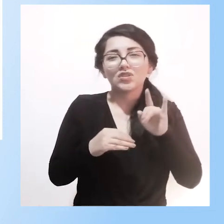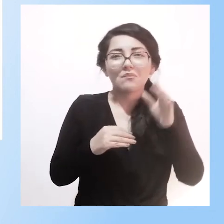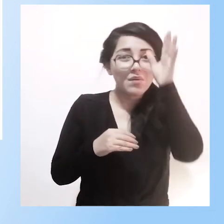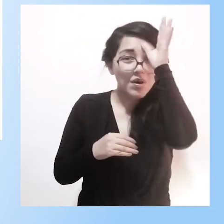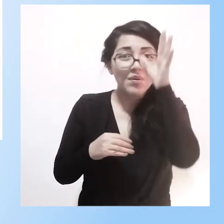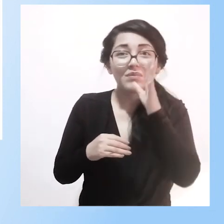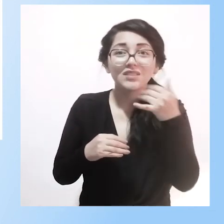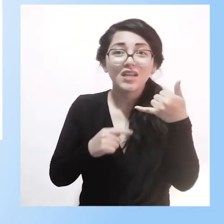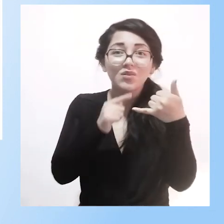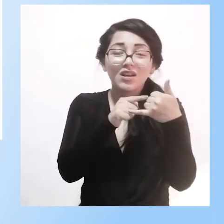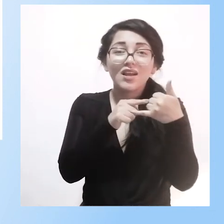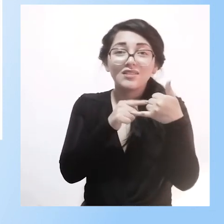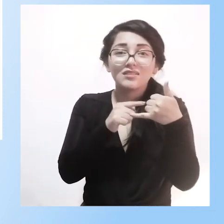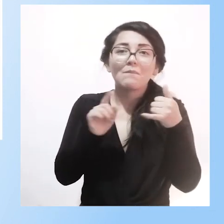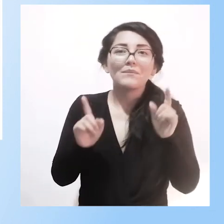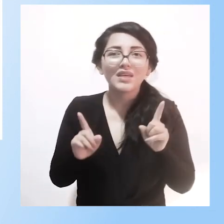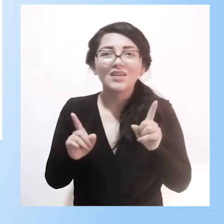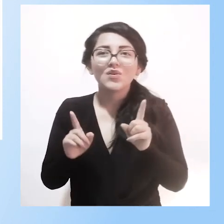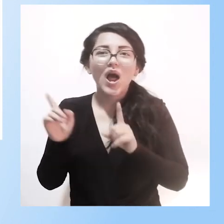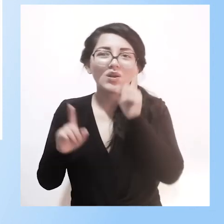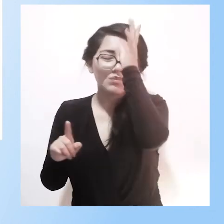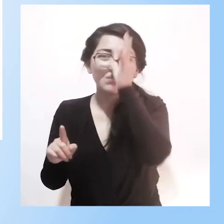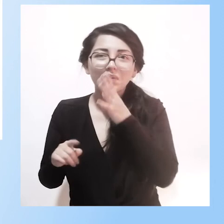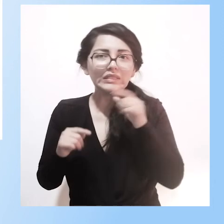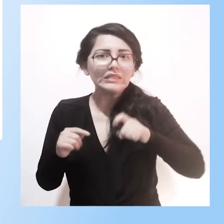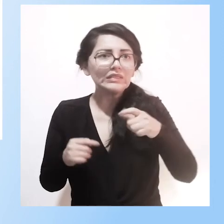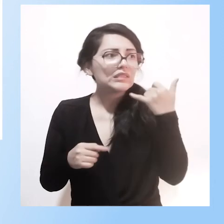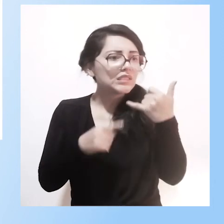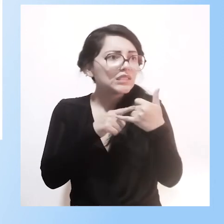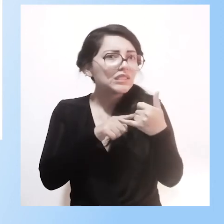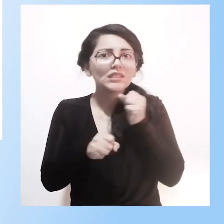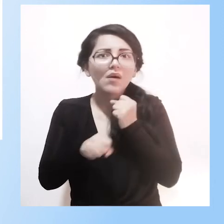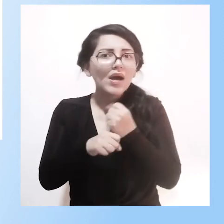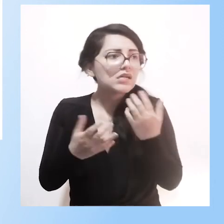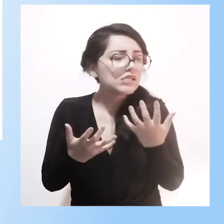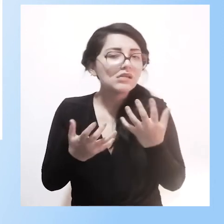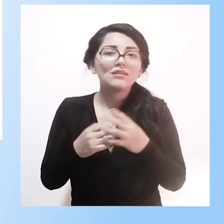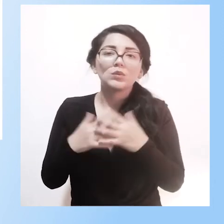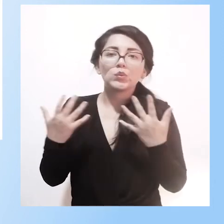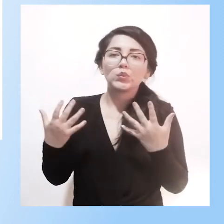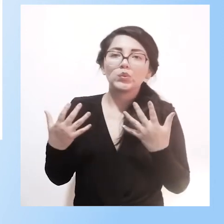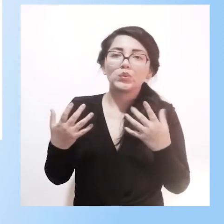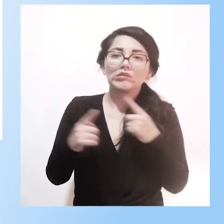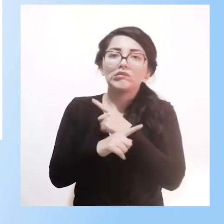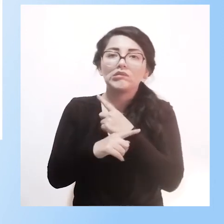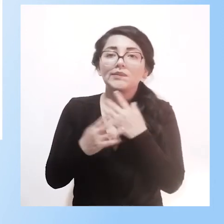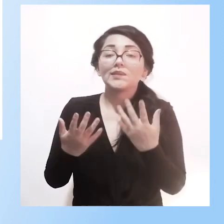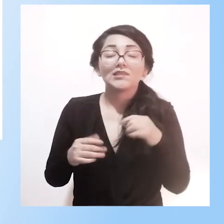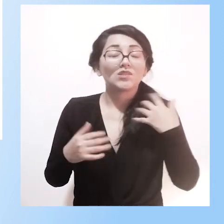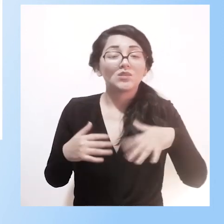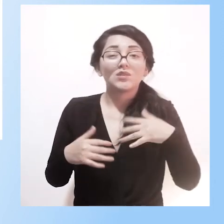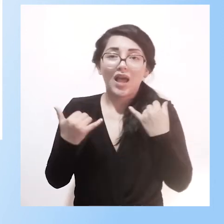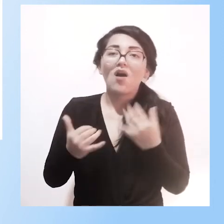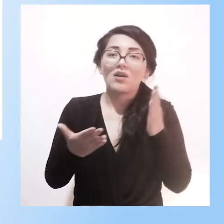y que también trabajan y necesitan del celular. Entonces, estamos con este gran desafío,